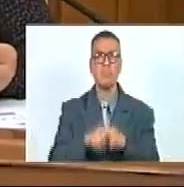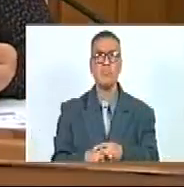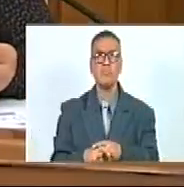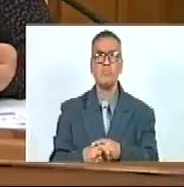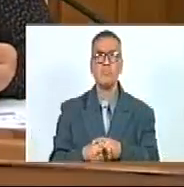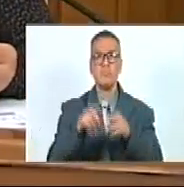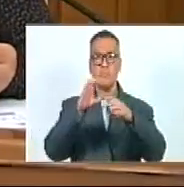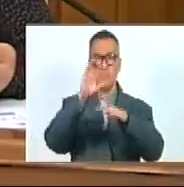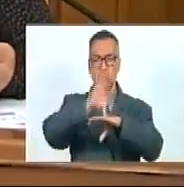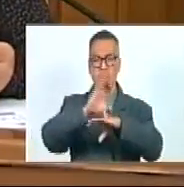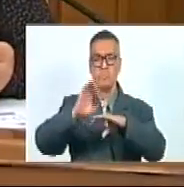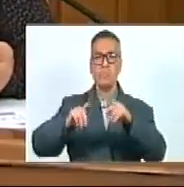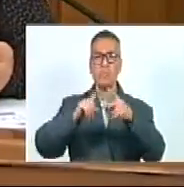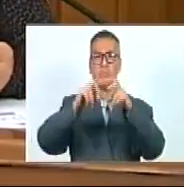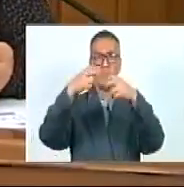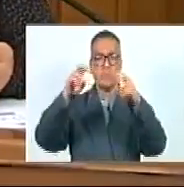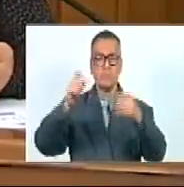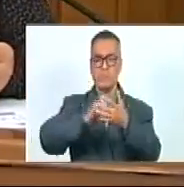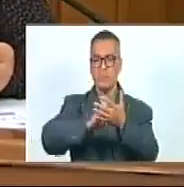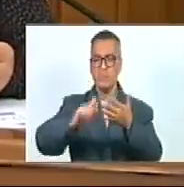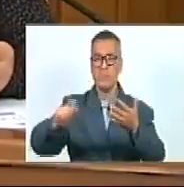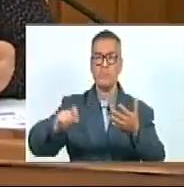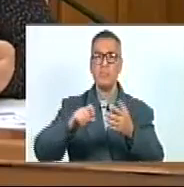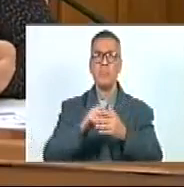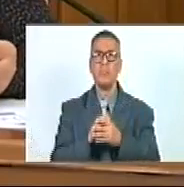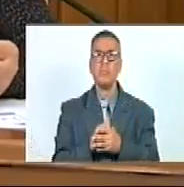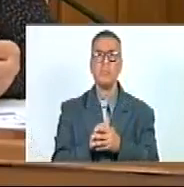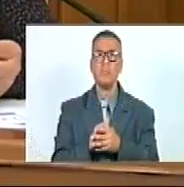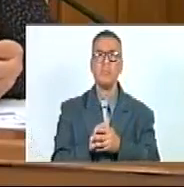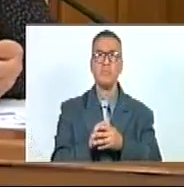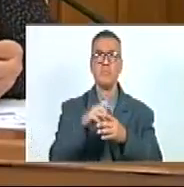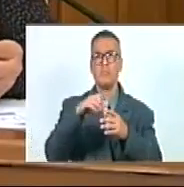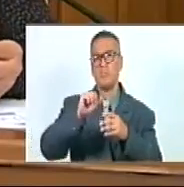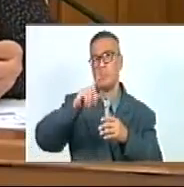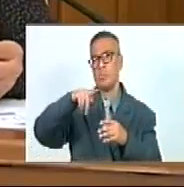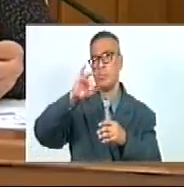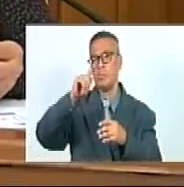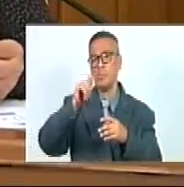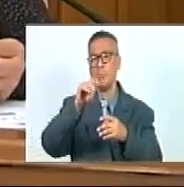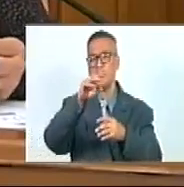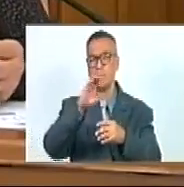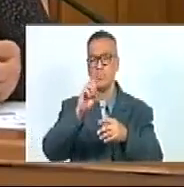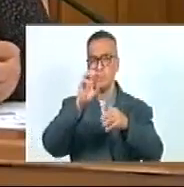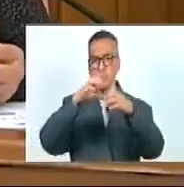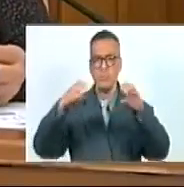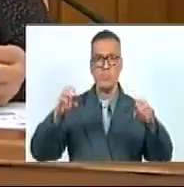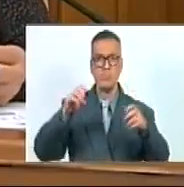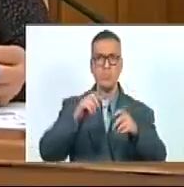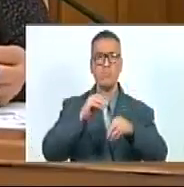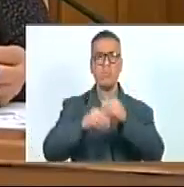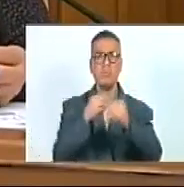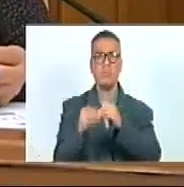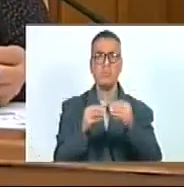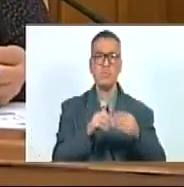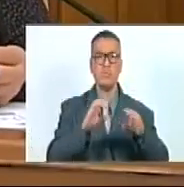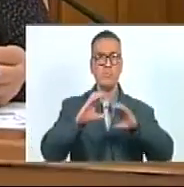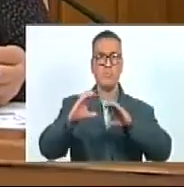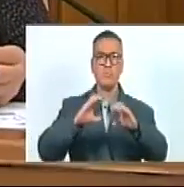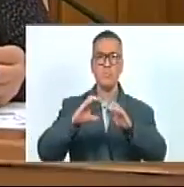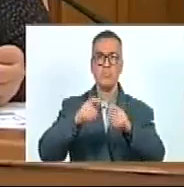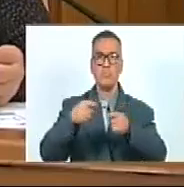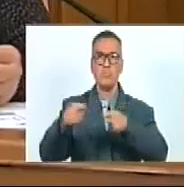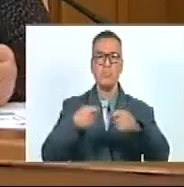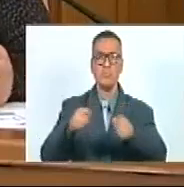capítulo 2, quedando redactado de la siguiente manera. Acápite capítulo 2 del ejercicio y los medios de la